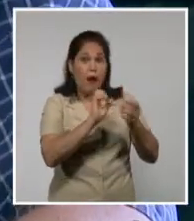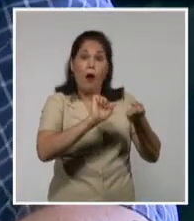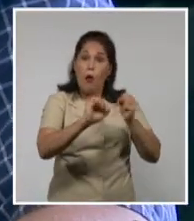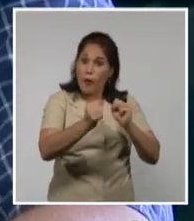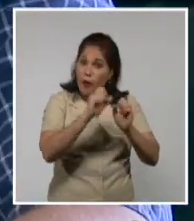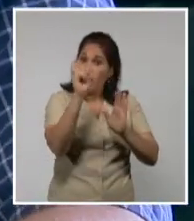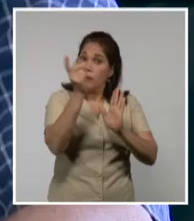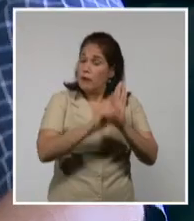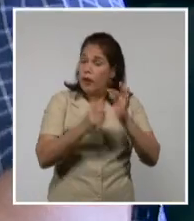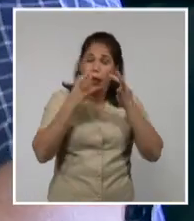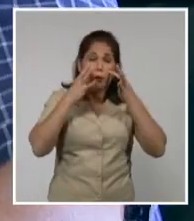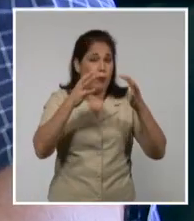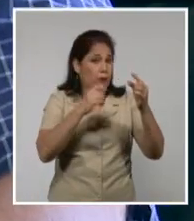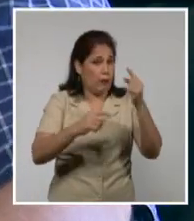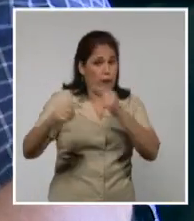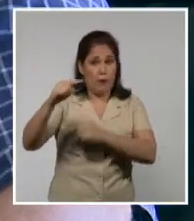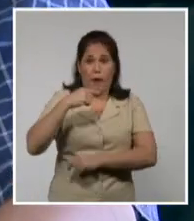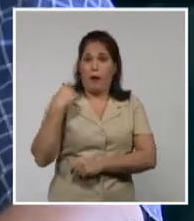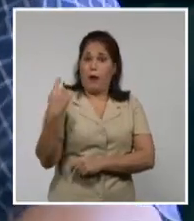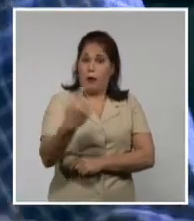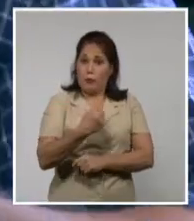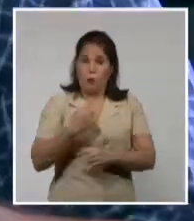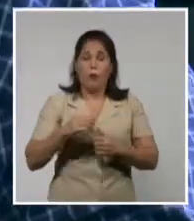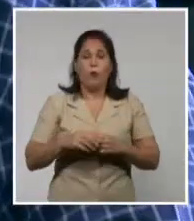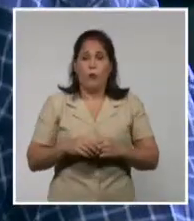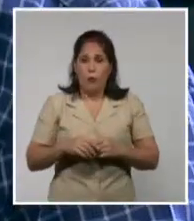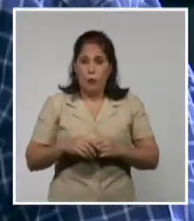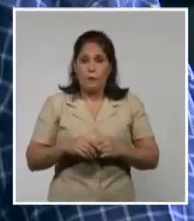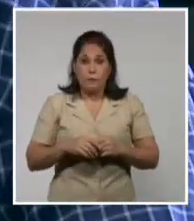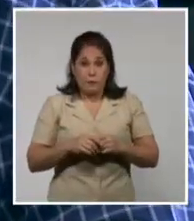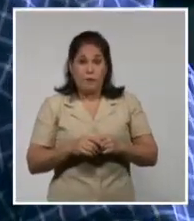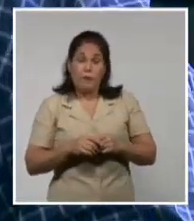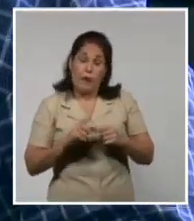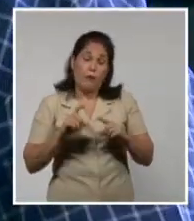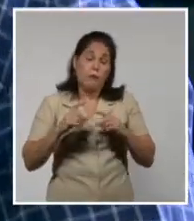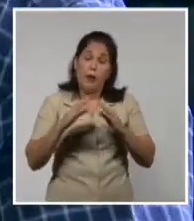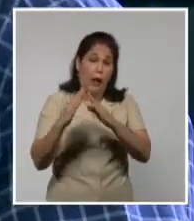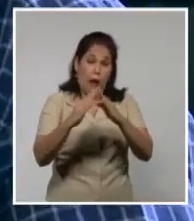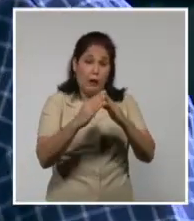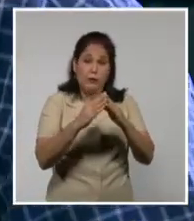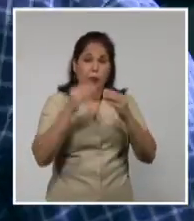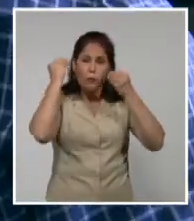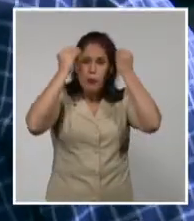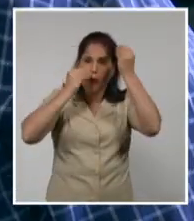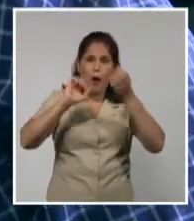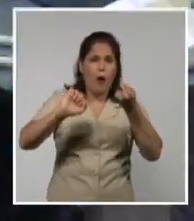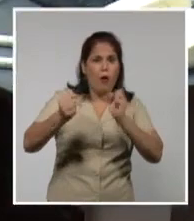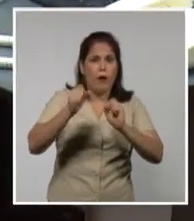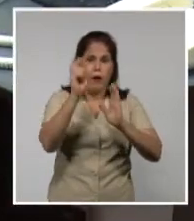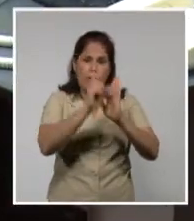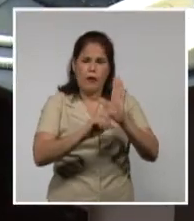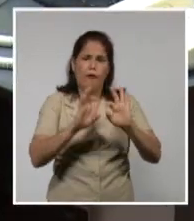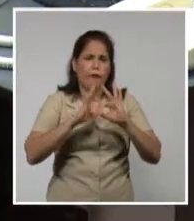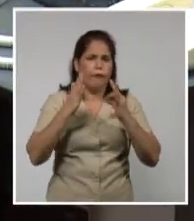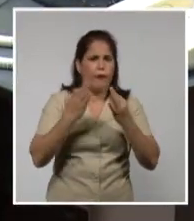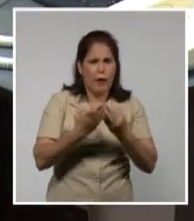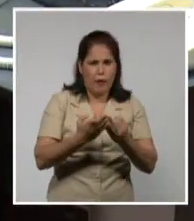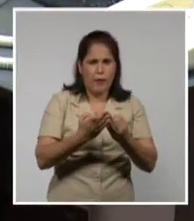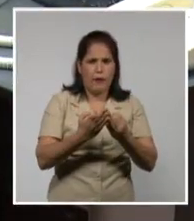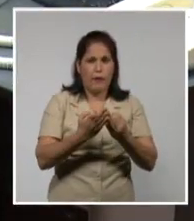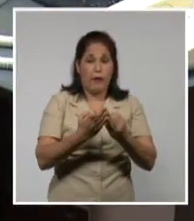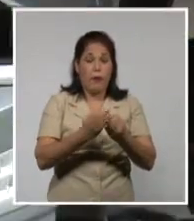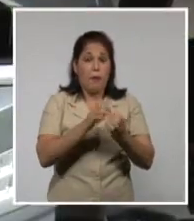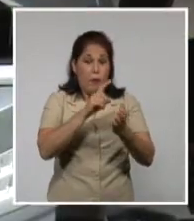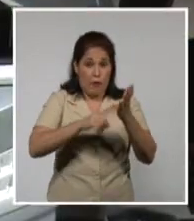batalla principal tenemos que librarla en este sector residencial, en nuestro sector residencial, en lo que tenemos que hacer con la familia. En todas las